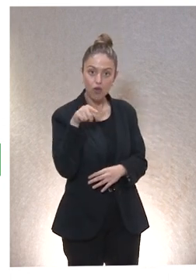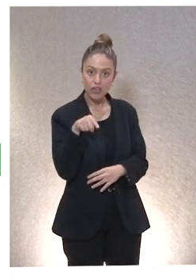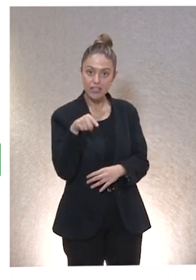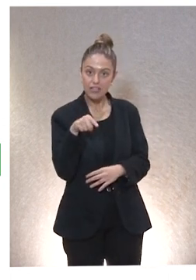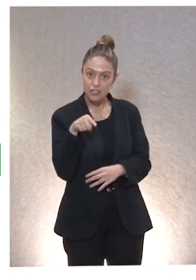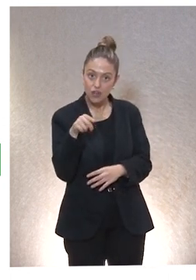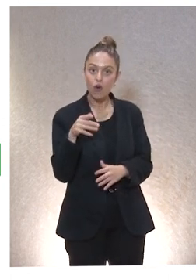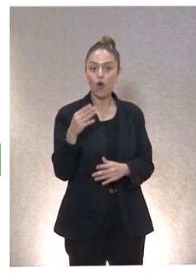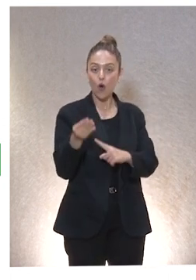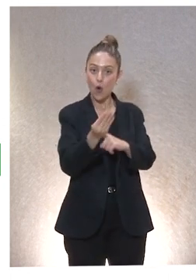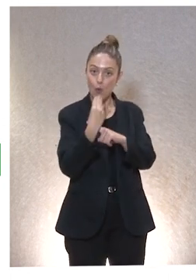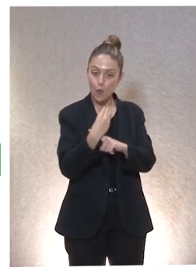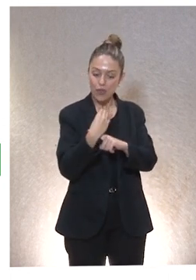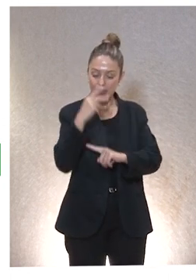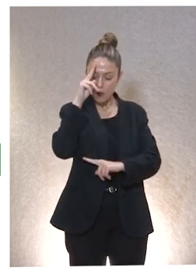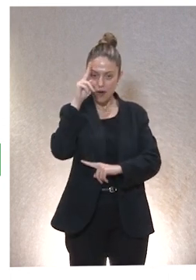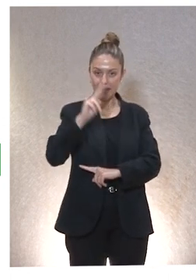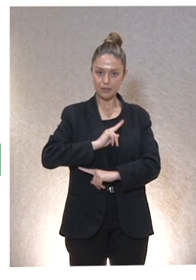persona en los cuidados respete la mía.